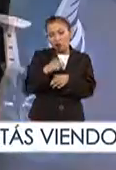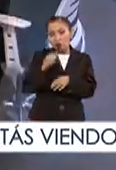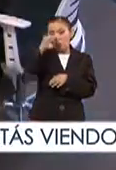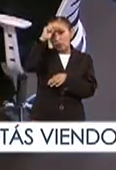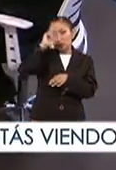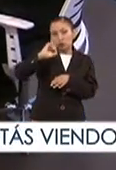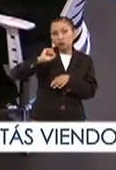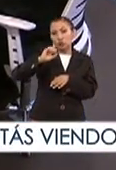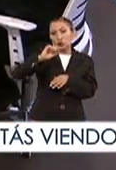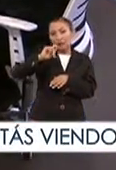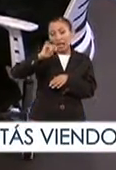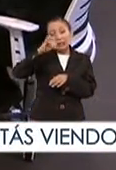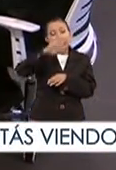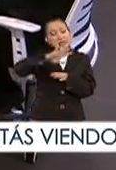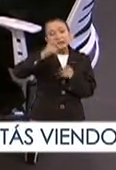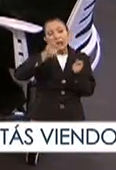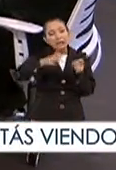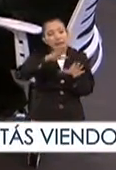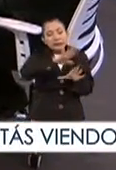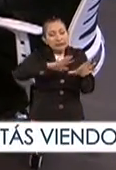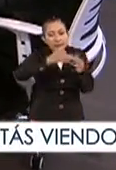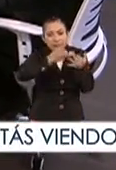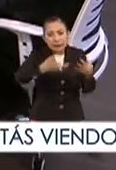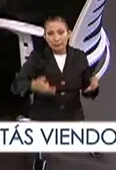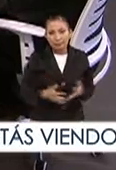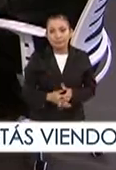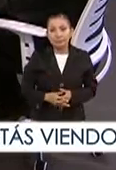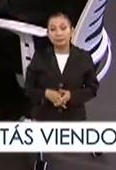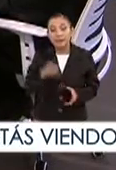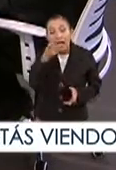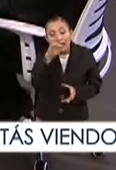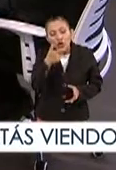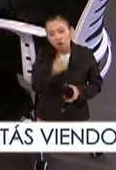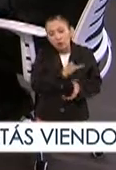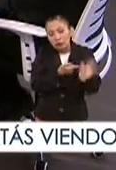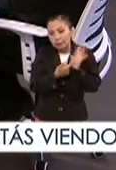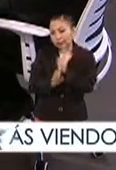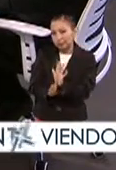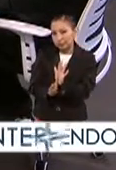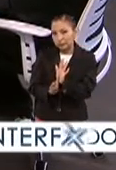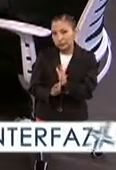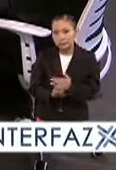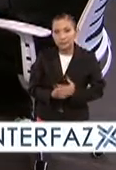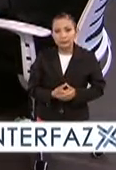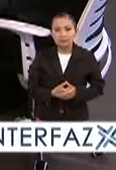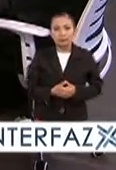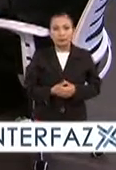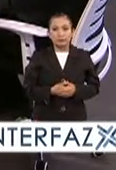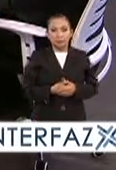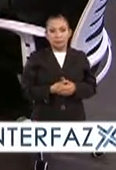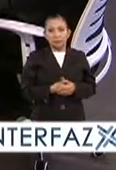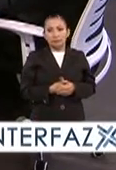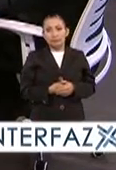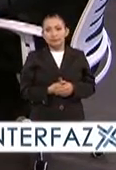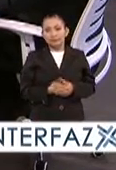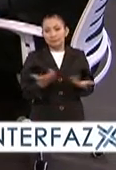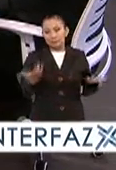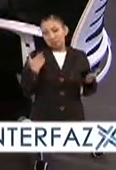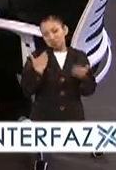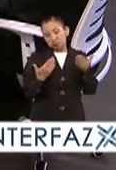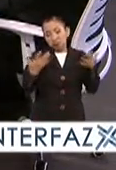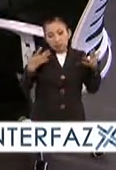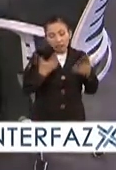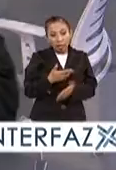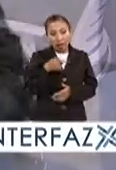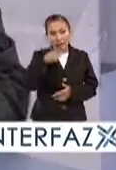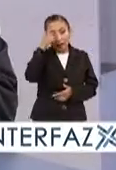norte del Suchiate, lo que está en esa territorialidad, eso nos gustaría. Un poco nos da sorpresa